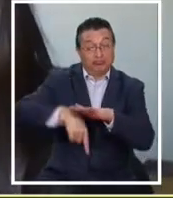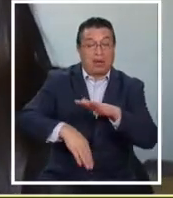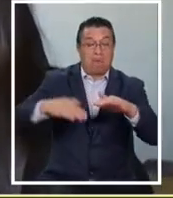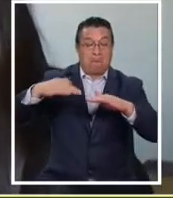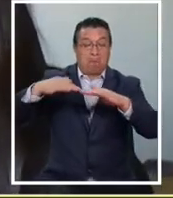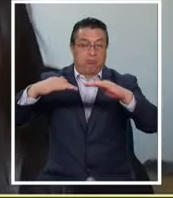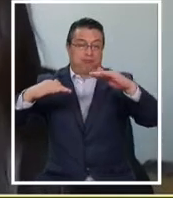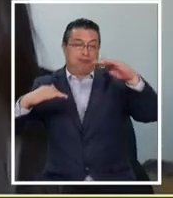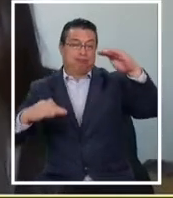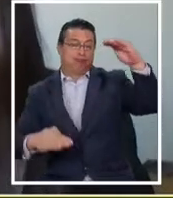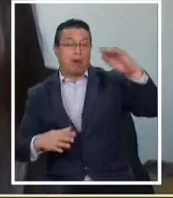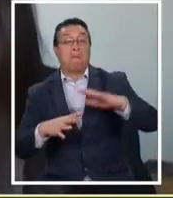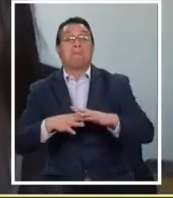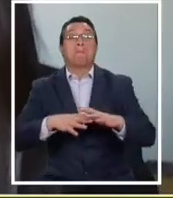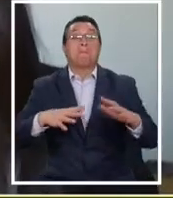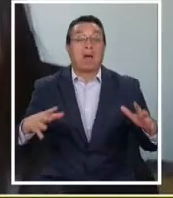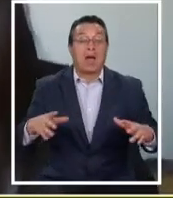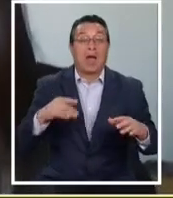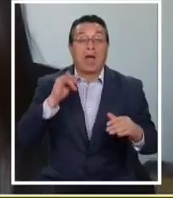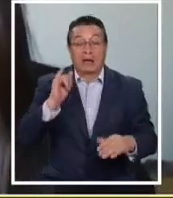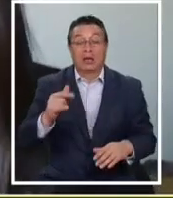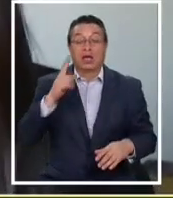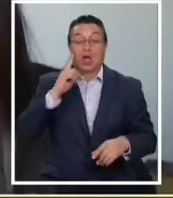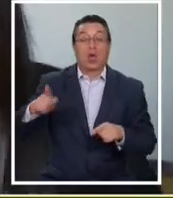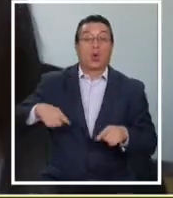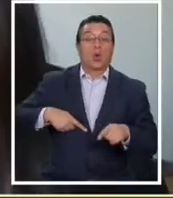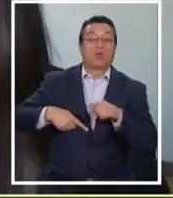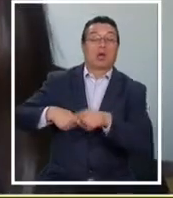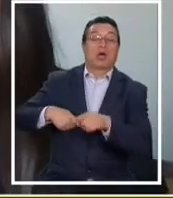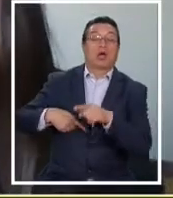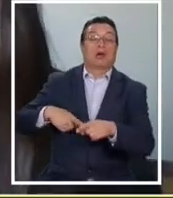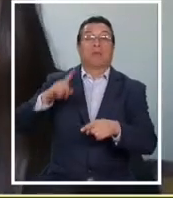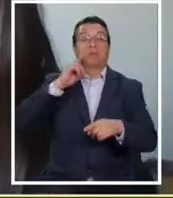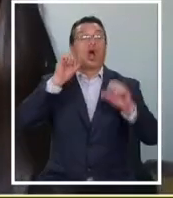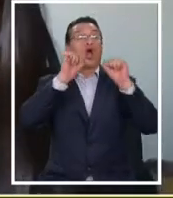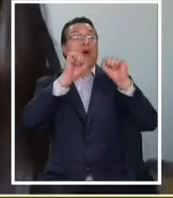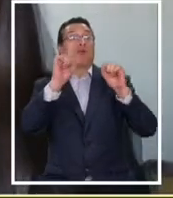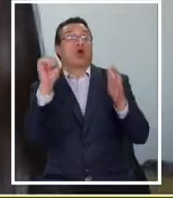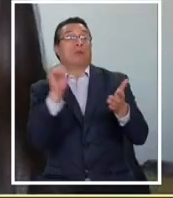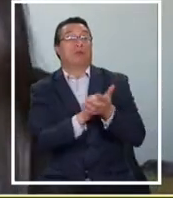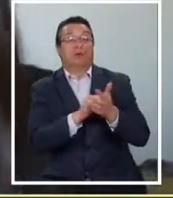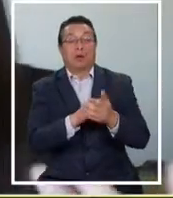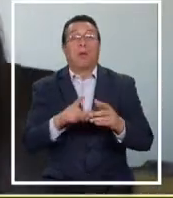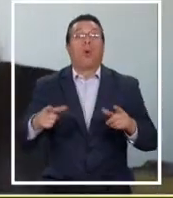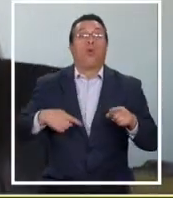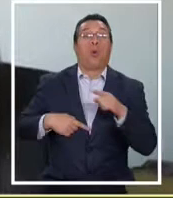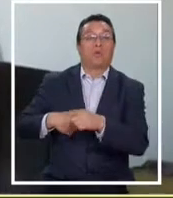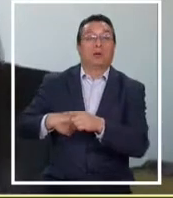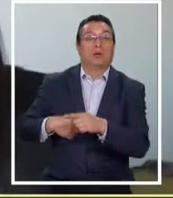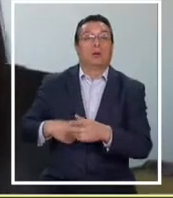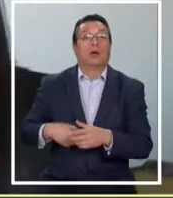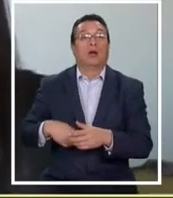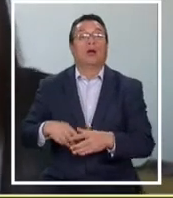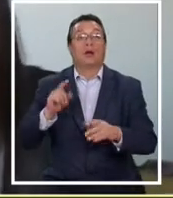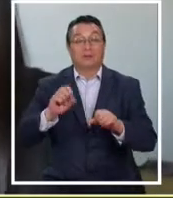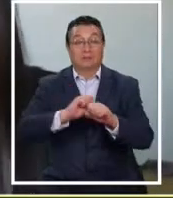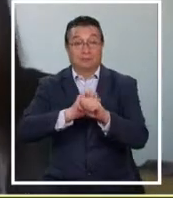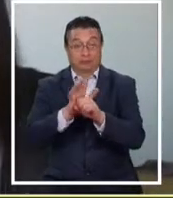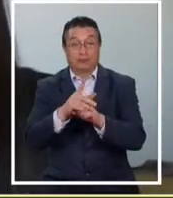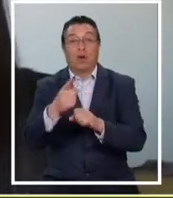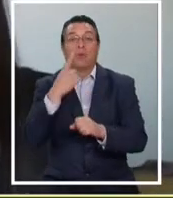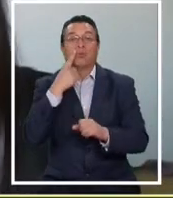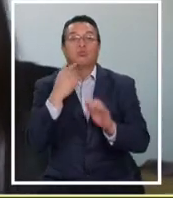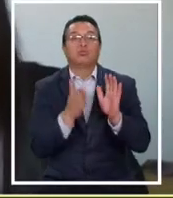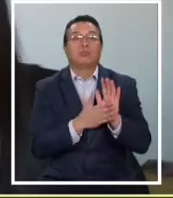desigualdades existentes y que además criminaliza a quienes protestan contra el mismo sistema. Por otra parte, la pandemia demostró hasta qué